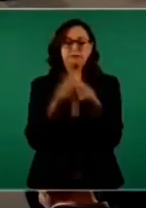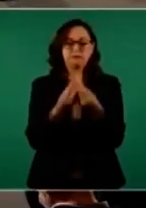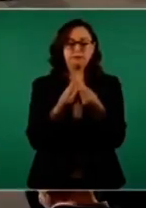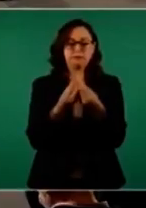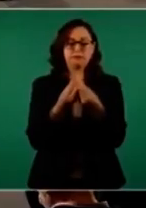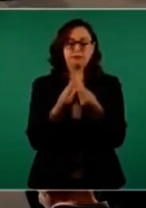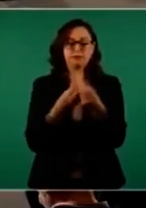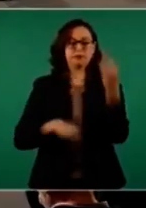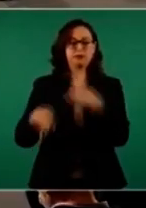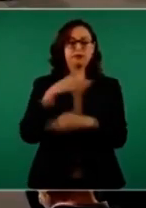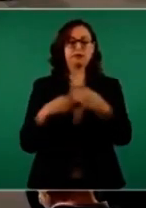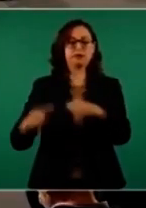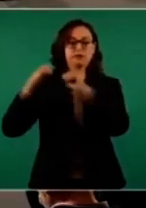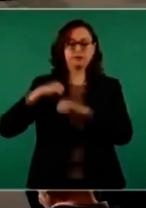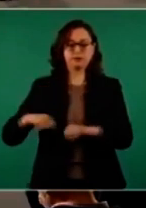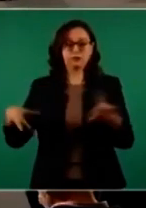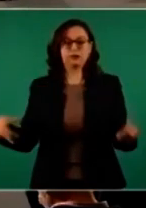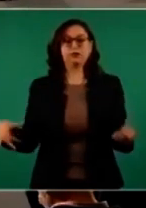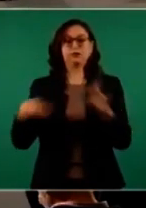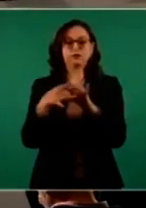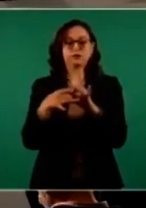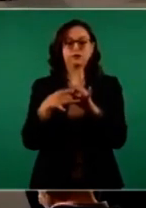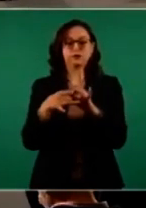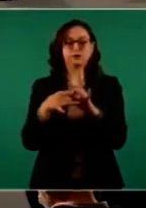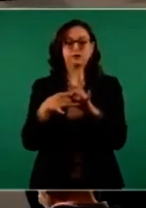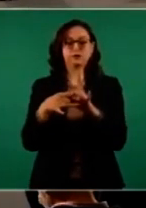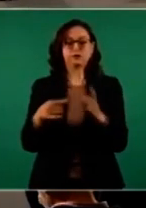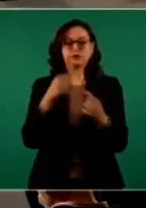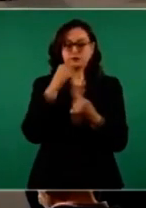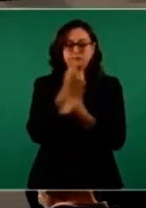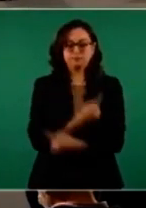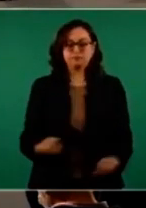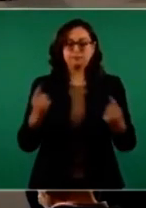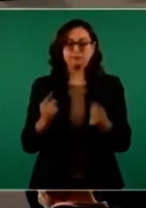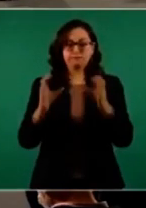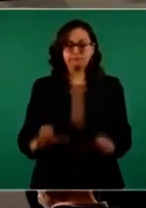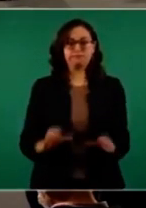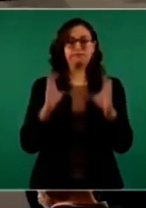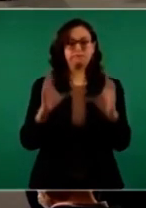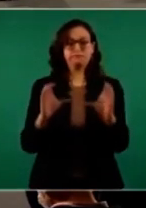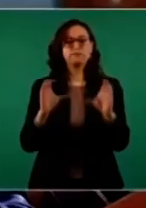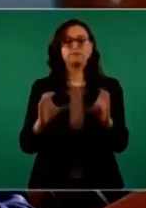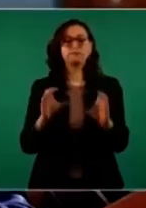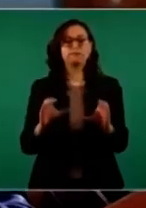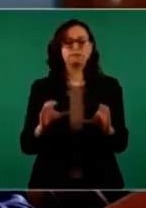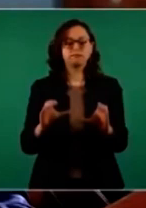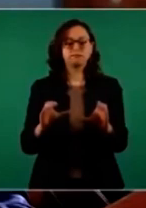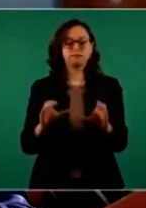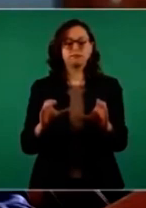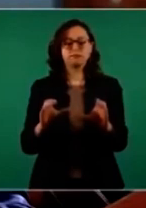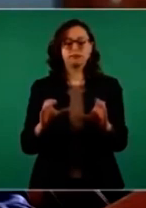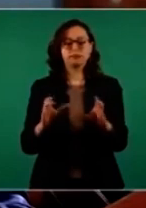educativo, todas las autoridades para cuidar a los niños. Que no